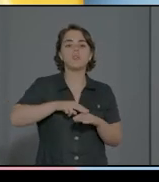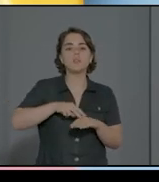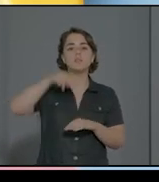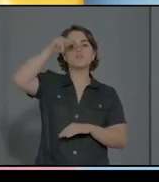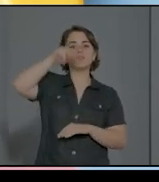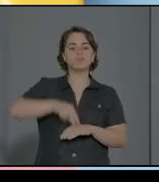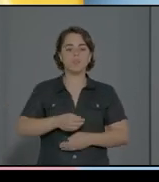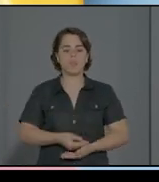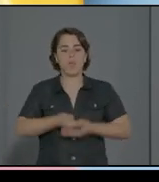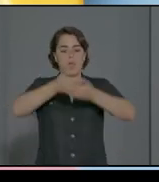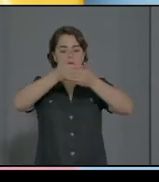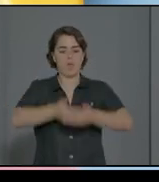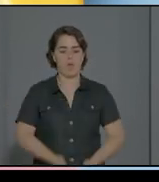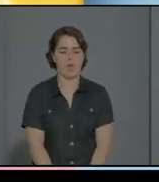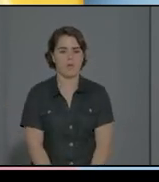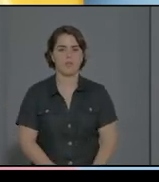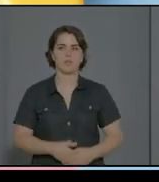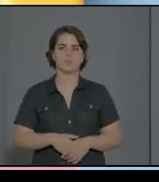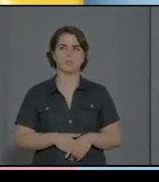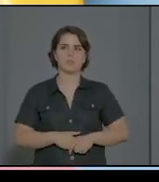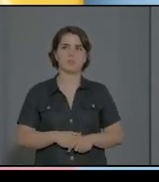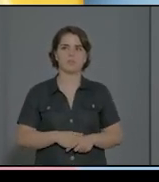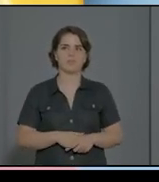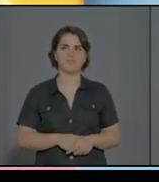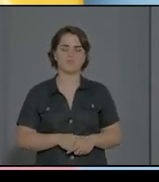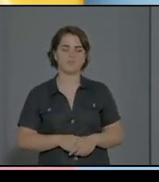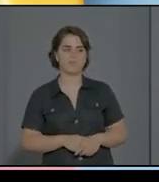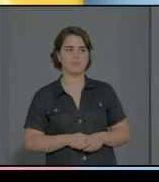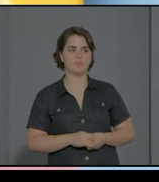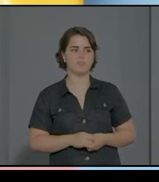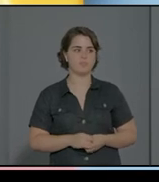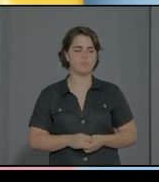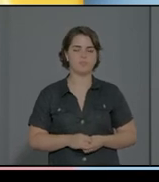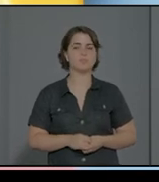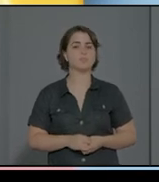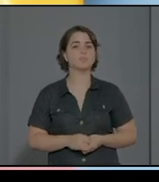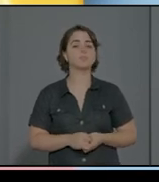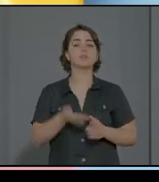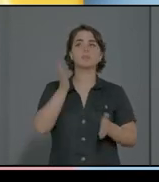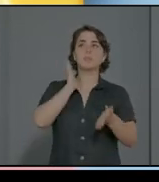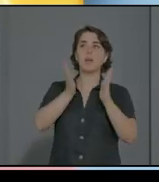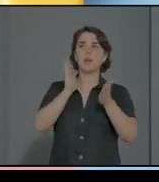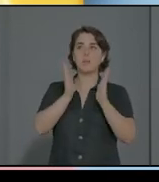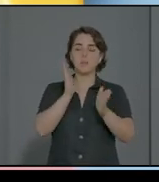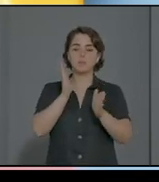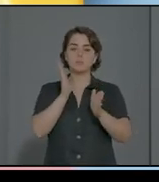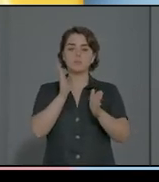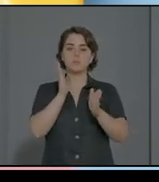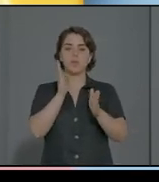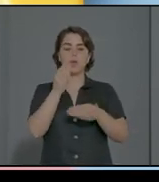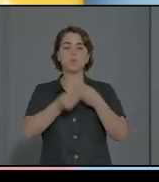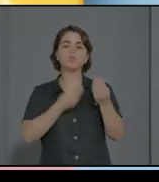La terapeuta sigue utilizando la voz y, digamos,